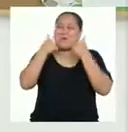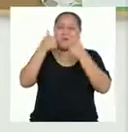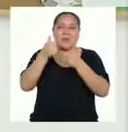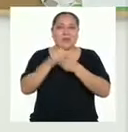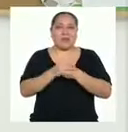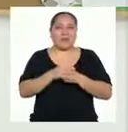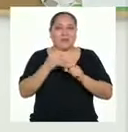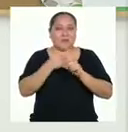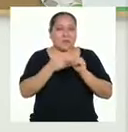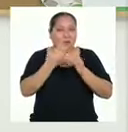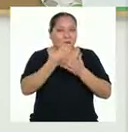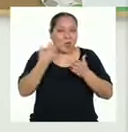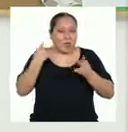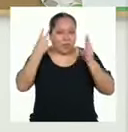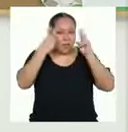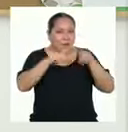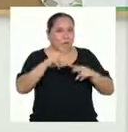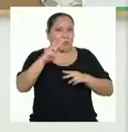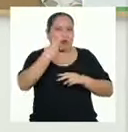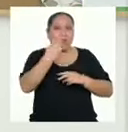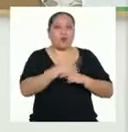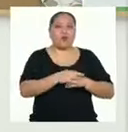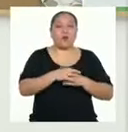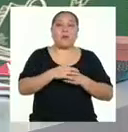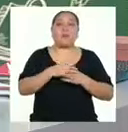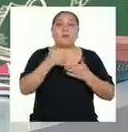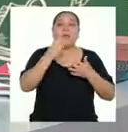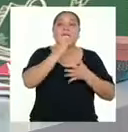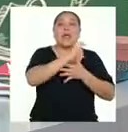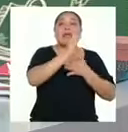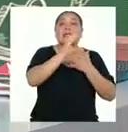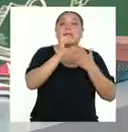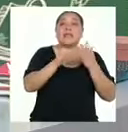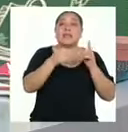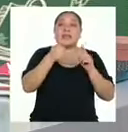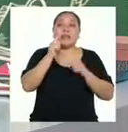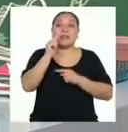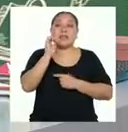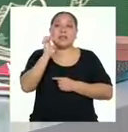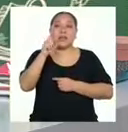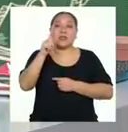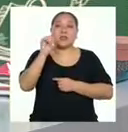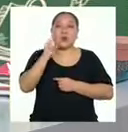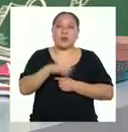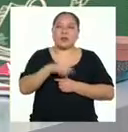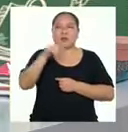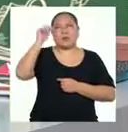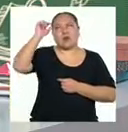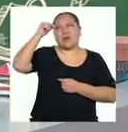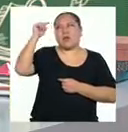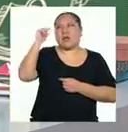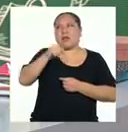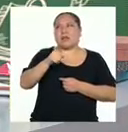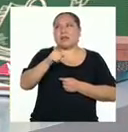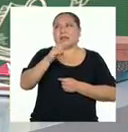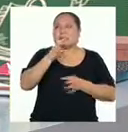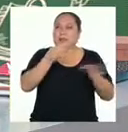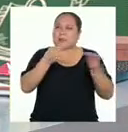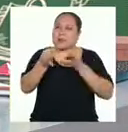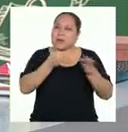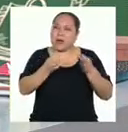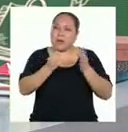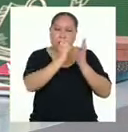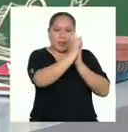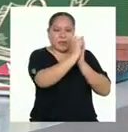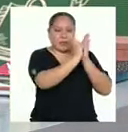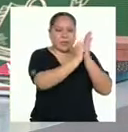a él, revisemos el segundo, el de las propiedades textuales. Hasta donde recuerdo, este criterio hacía referencia a que